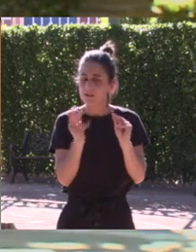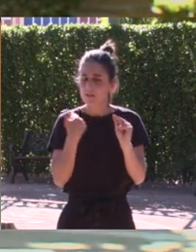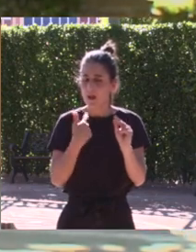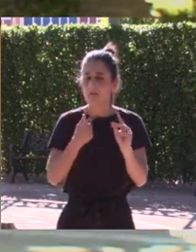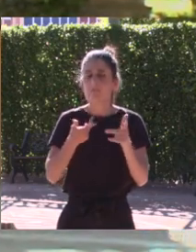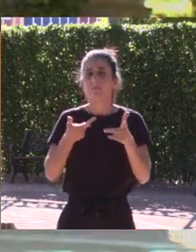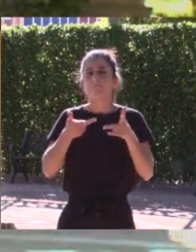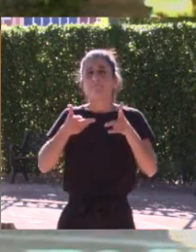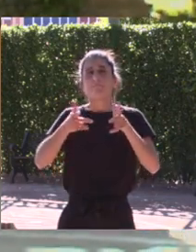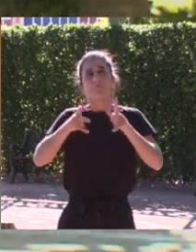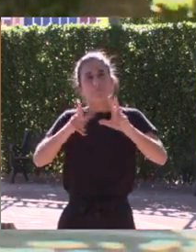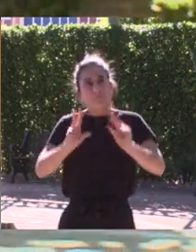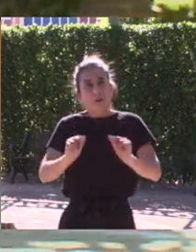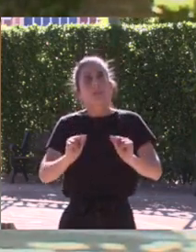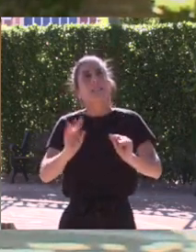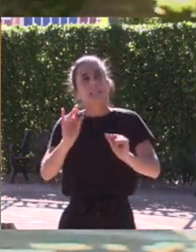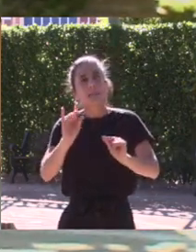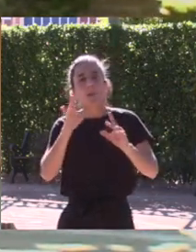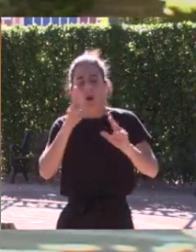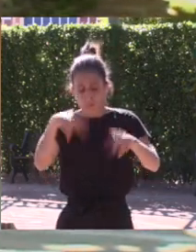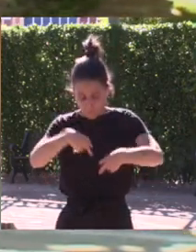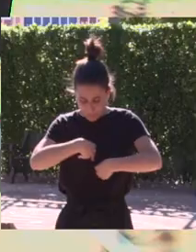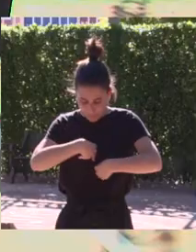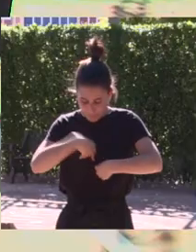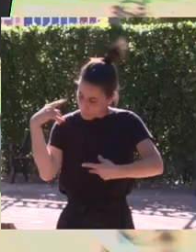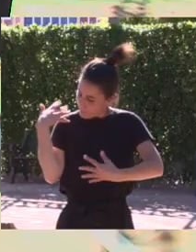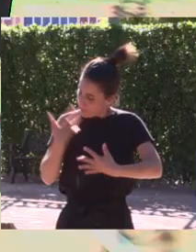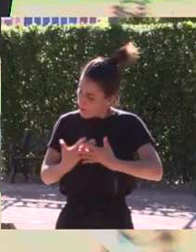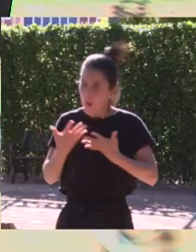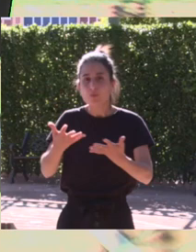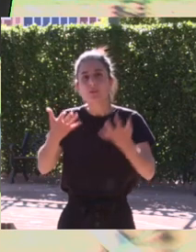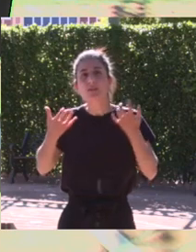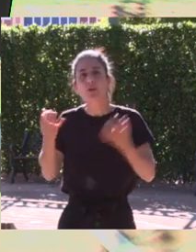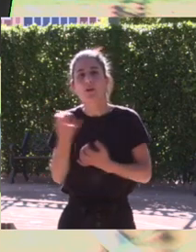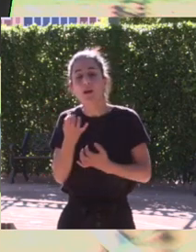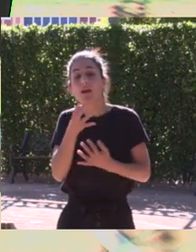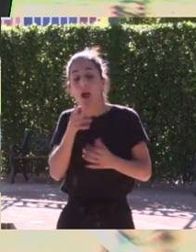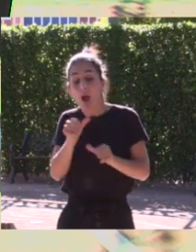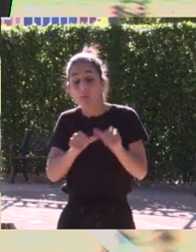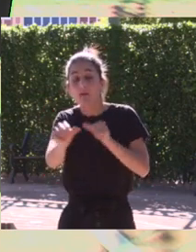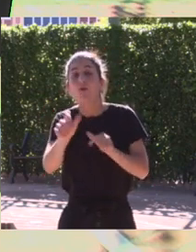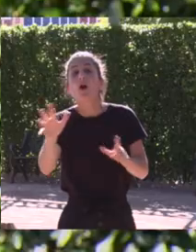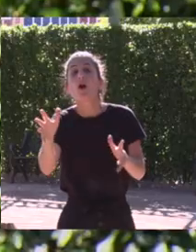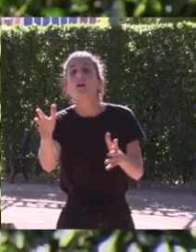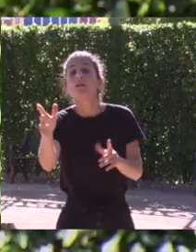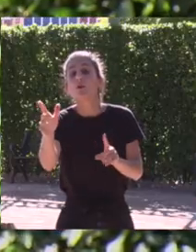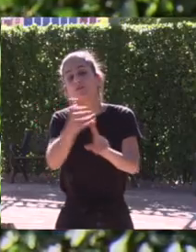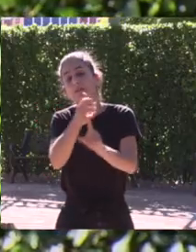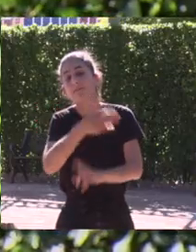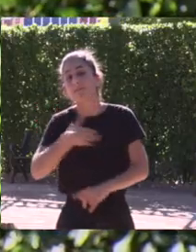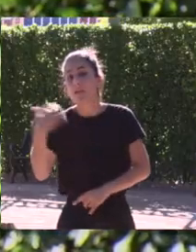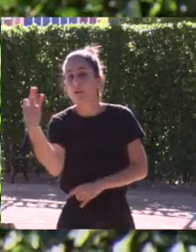sentar y ver un poco qué es lo que hemos conseguido y a partir de ahora qué es lo que queremos conseguir